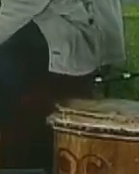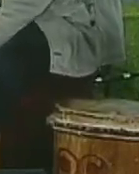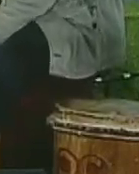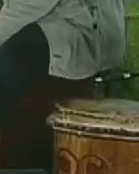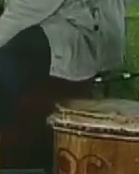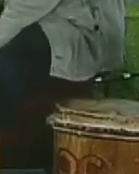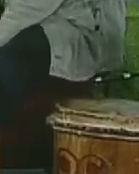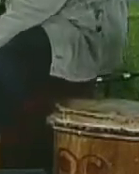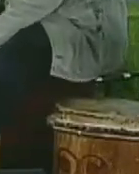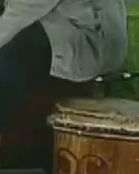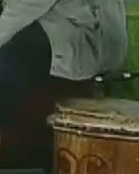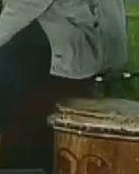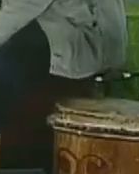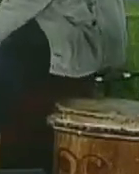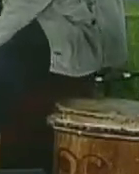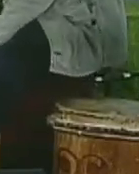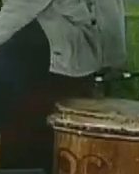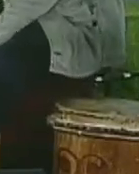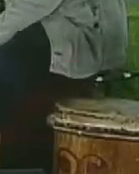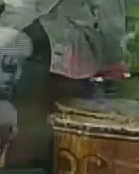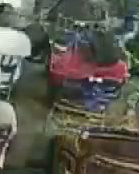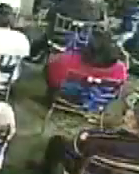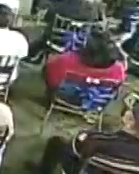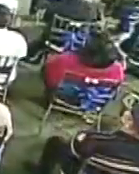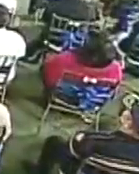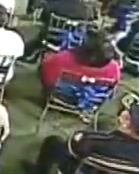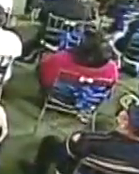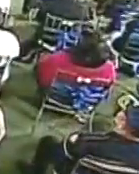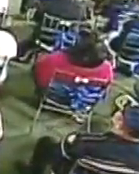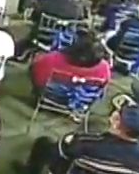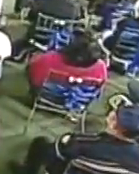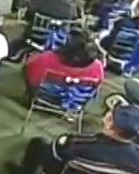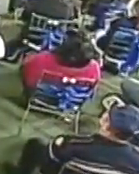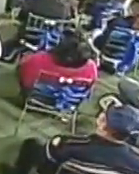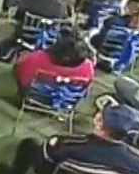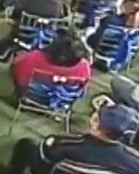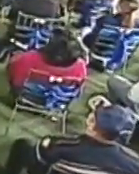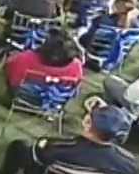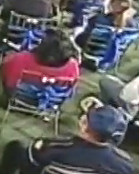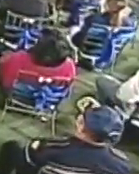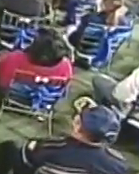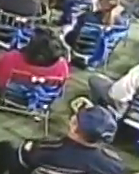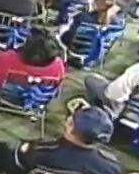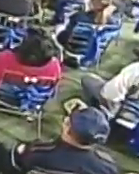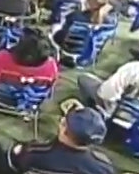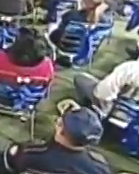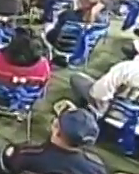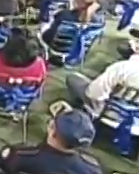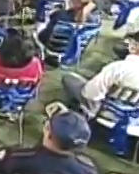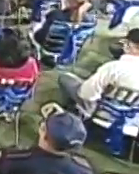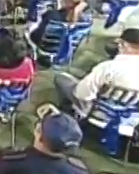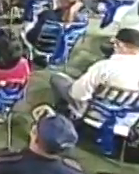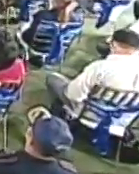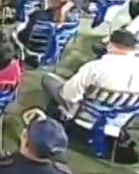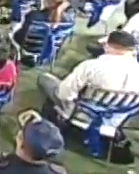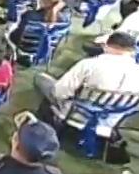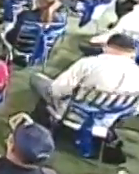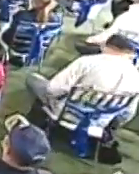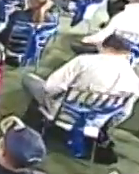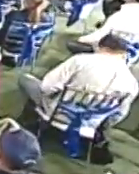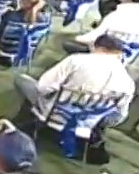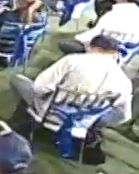climática, un intercambio, de saberes, con invitados especiales, así como también, la creación, de una